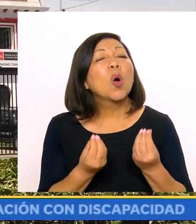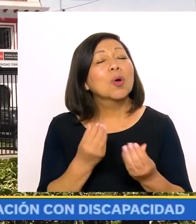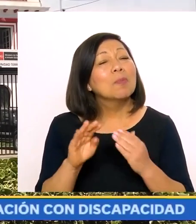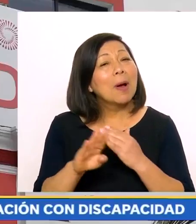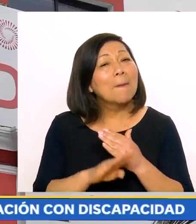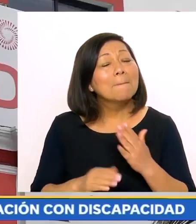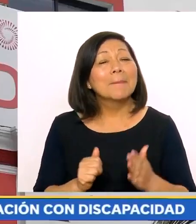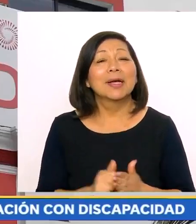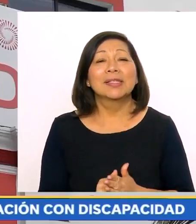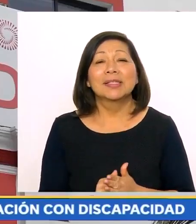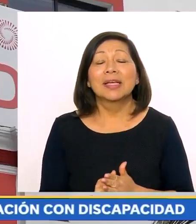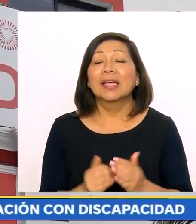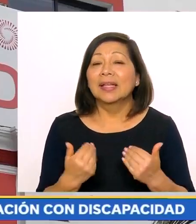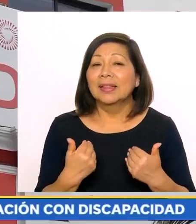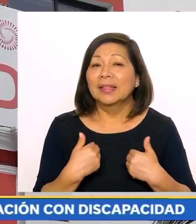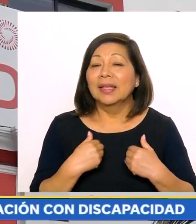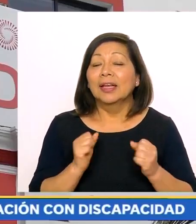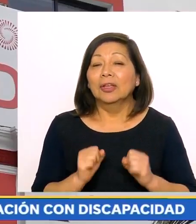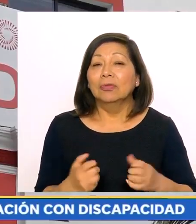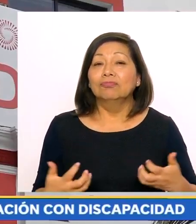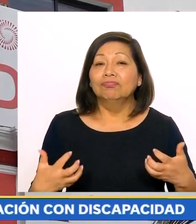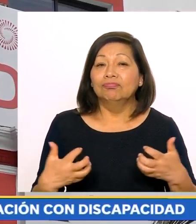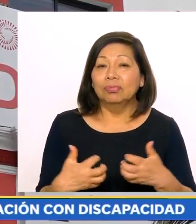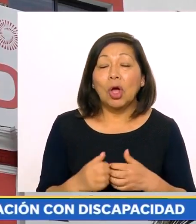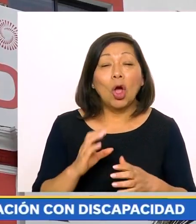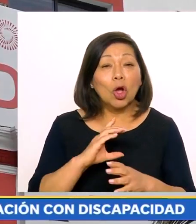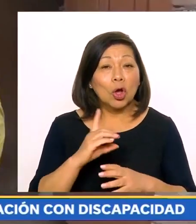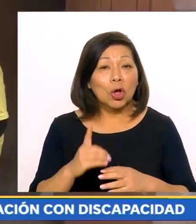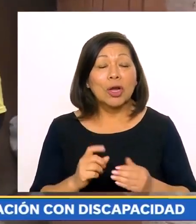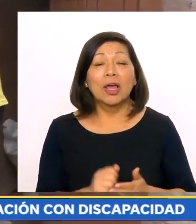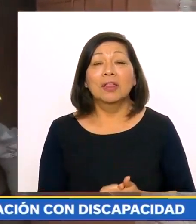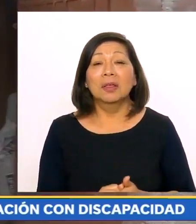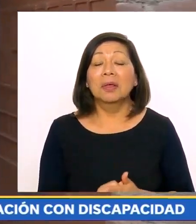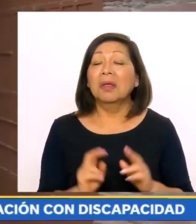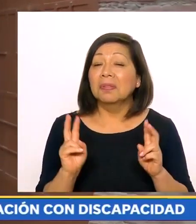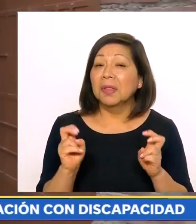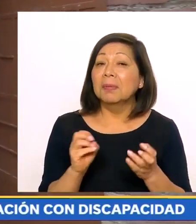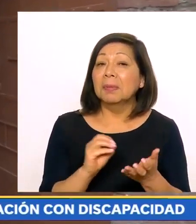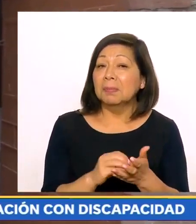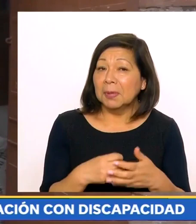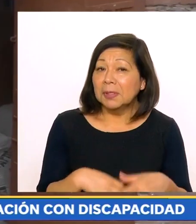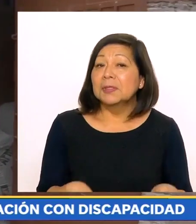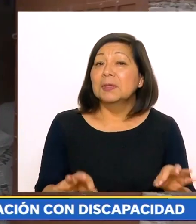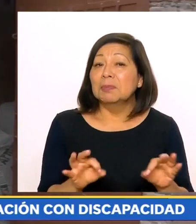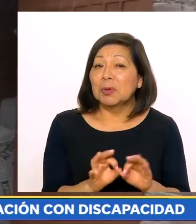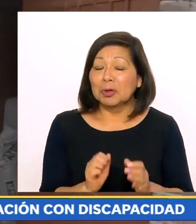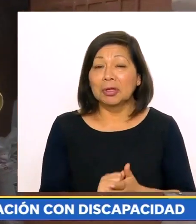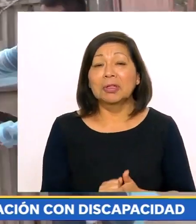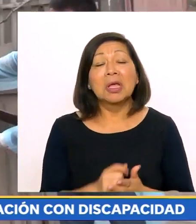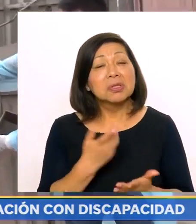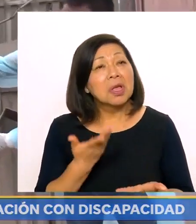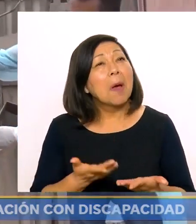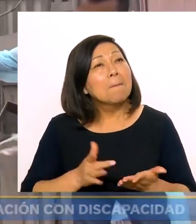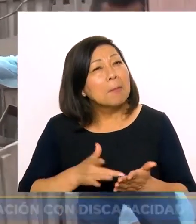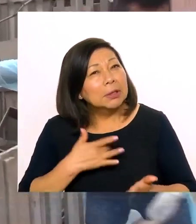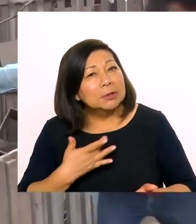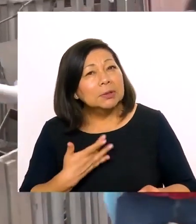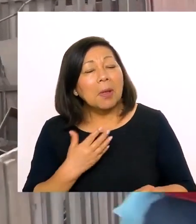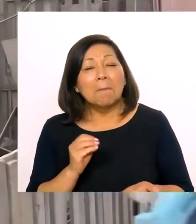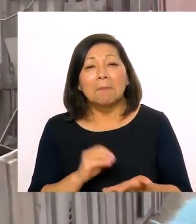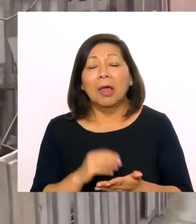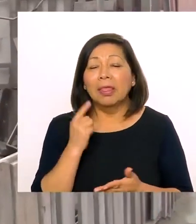de prioridades para ver cómo, en base a eso, la cobertura que tiene que articular CONADIS toque los temas prioritarios,